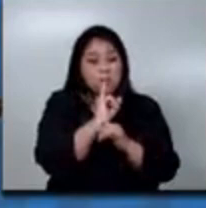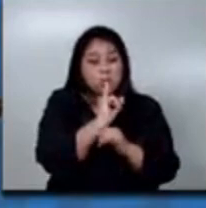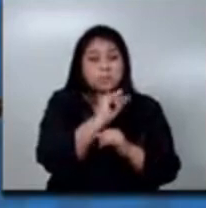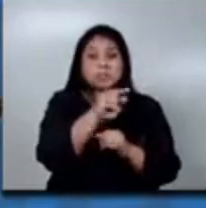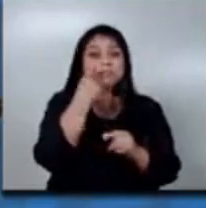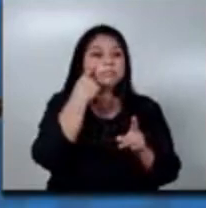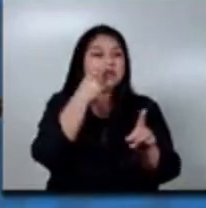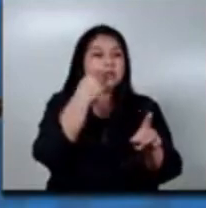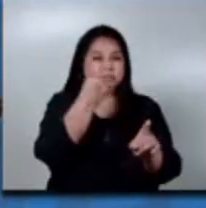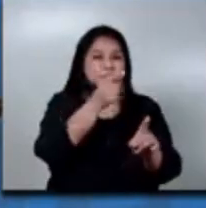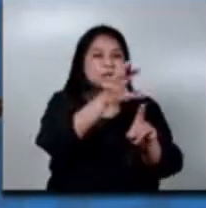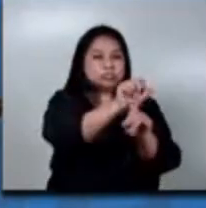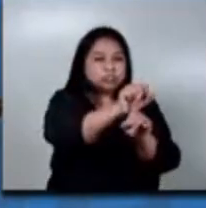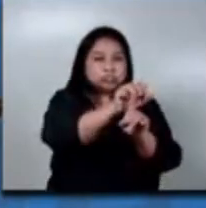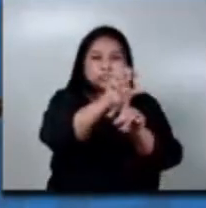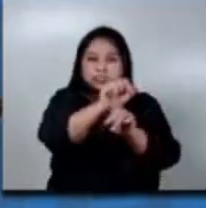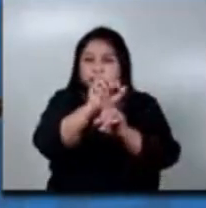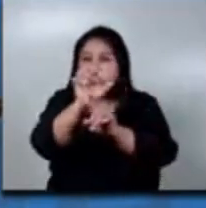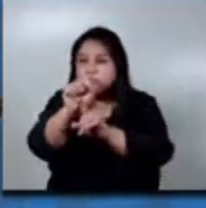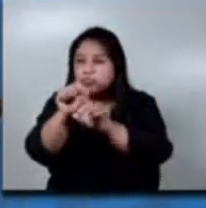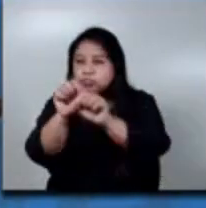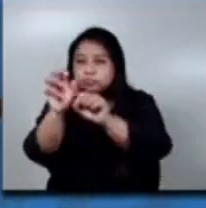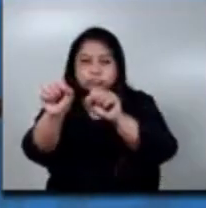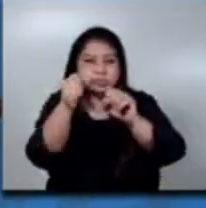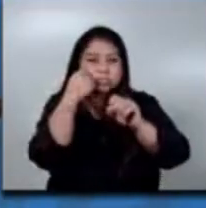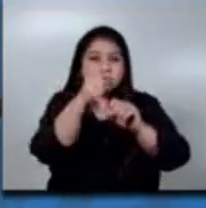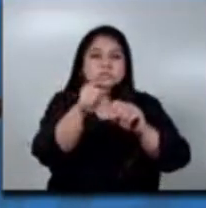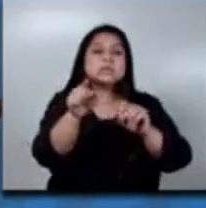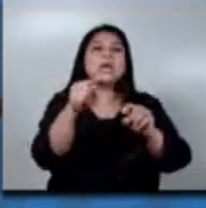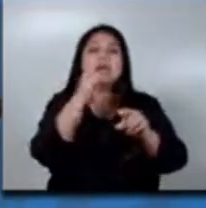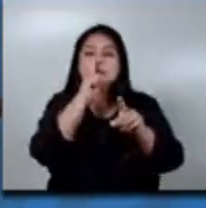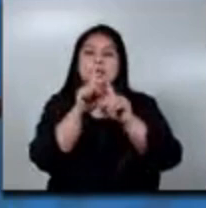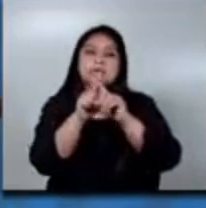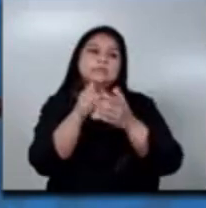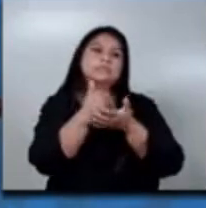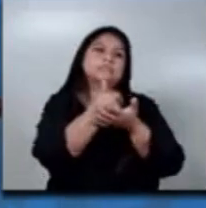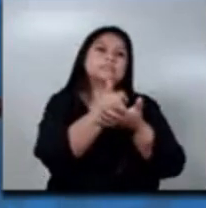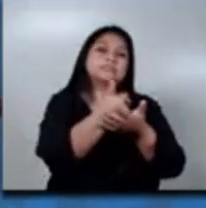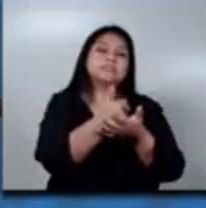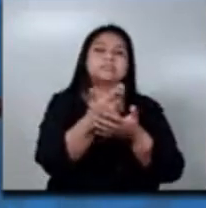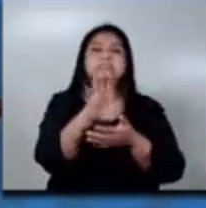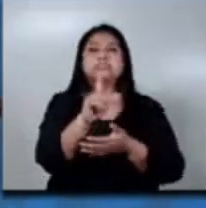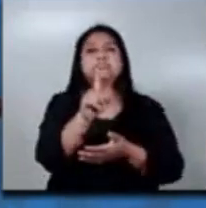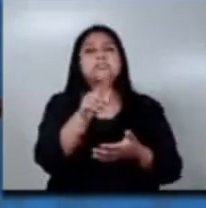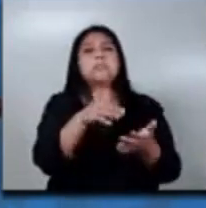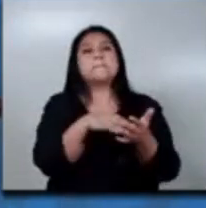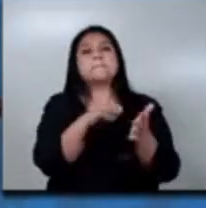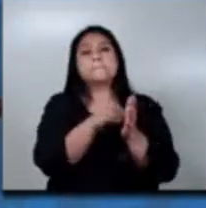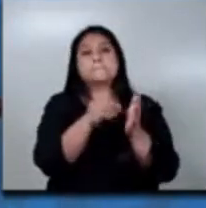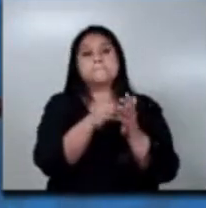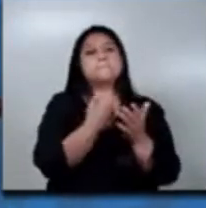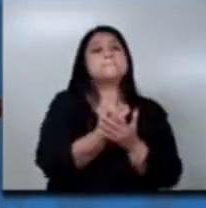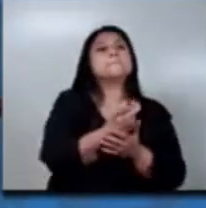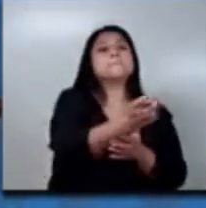familias y se les atiende también con un estipendio económico de alrededor de mil quetzales para que estas